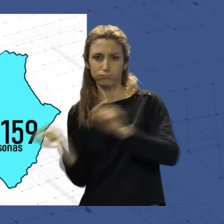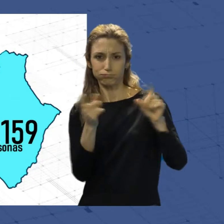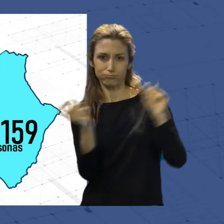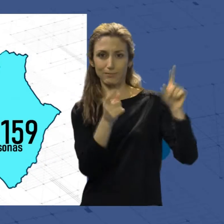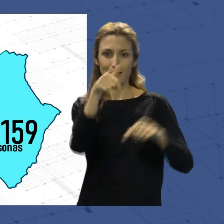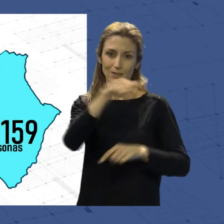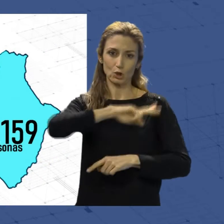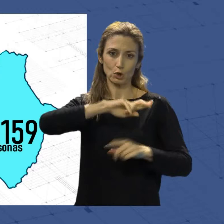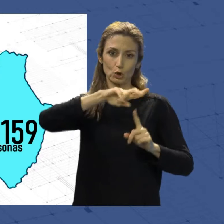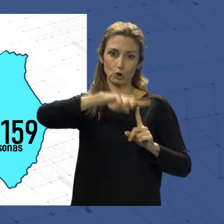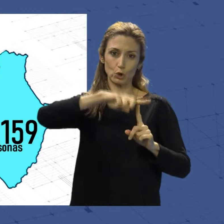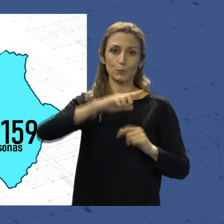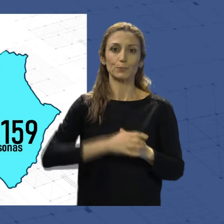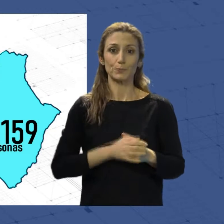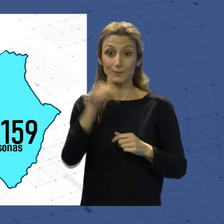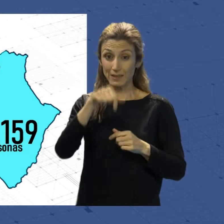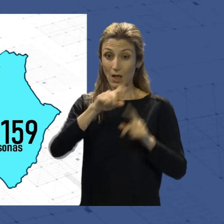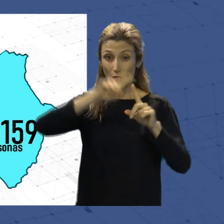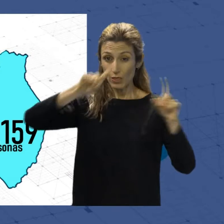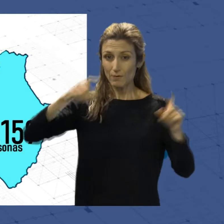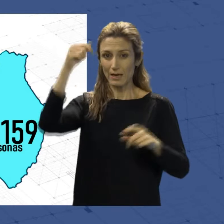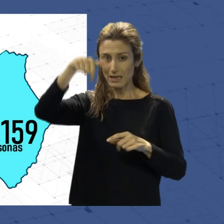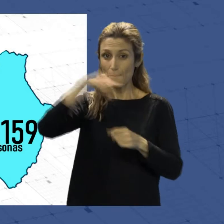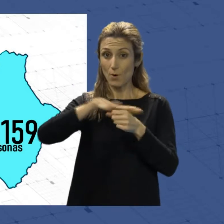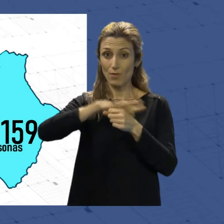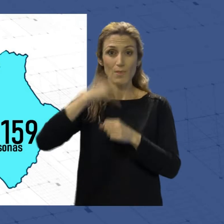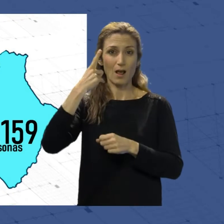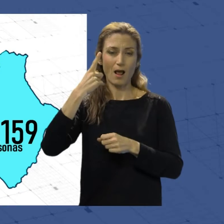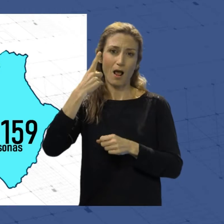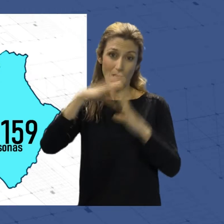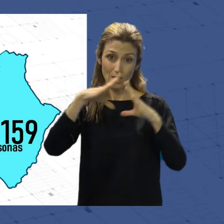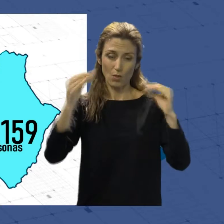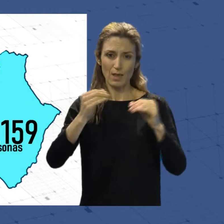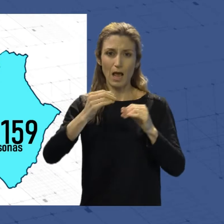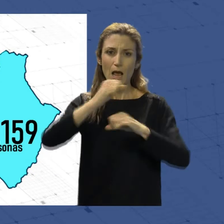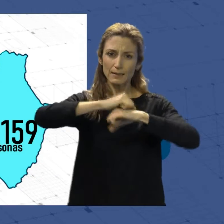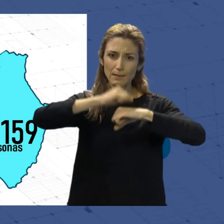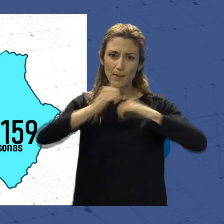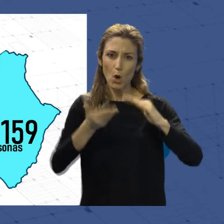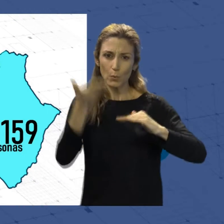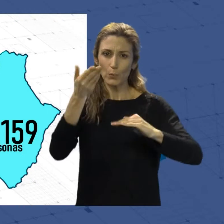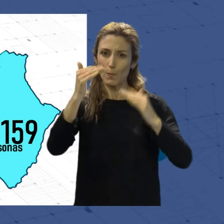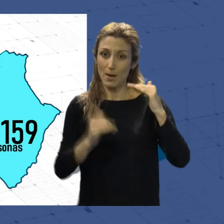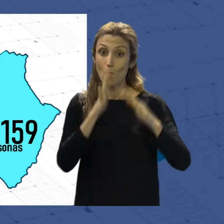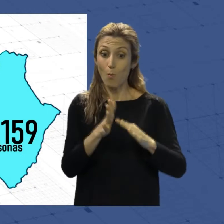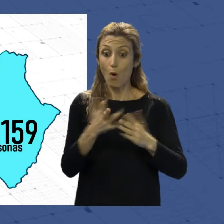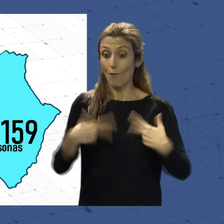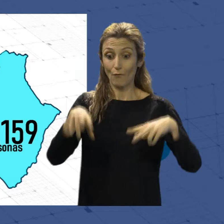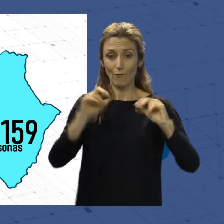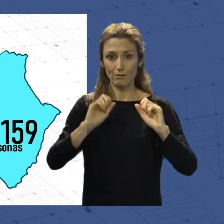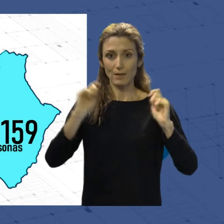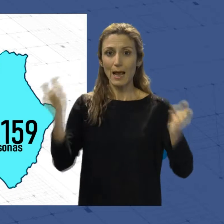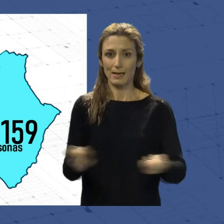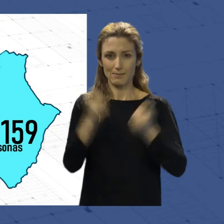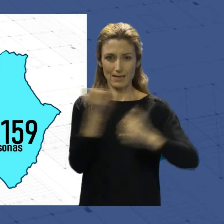cifras. Si bien Almería es la provincia andaluza donde menos sube el desempleo, debido sobre todo a la finalización de la campaña de Navidad. Con